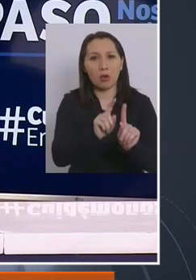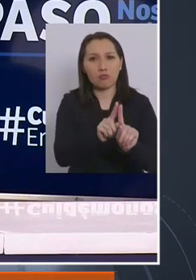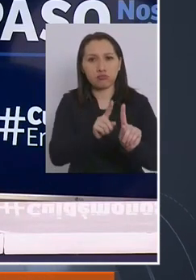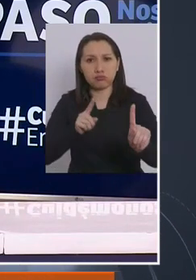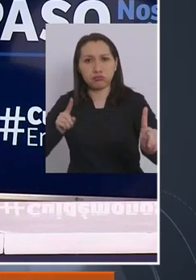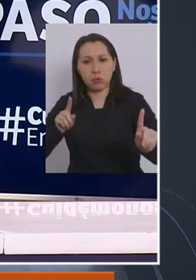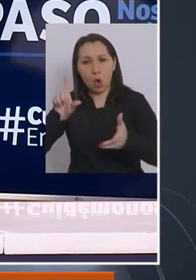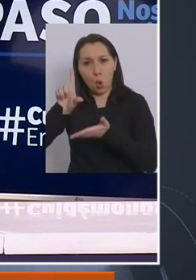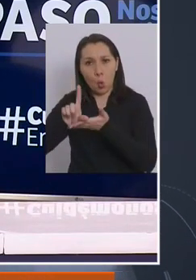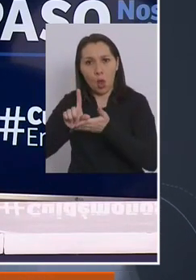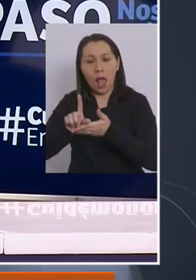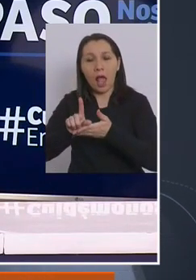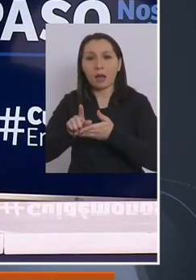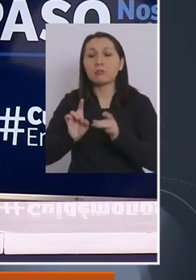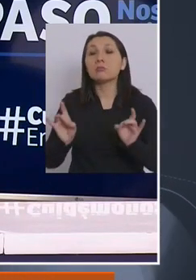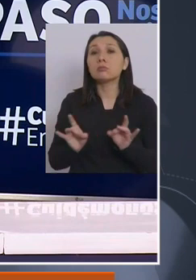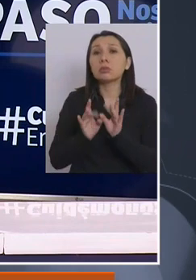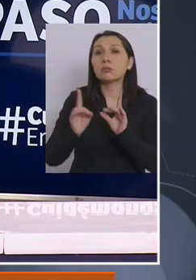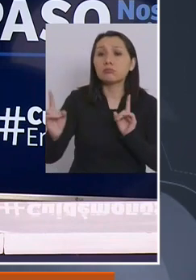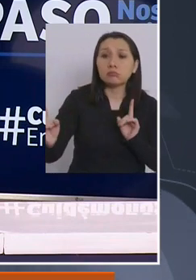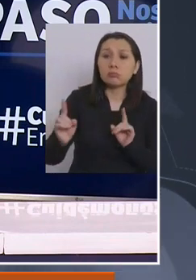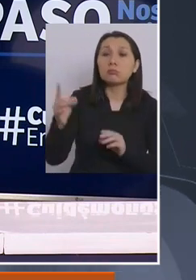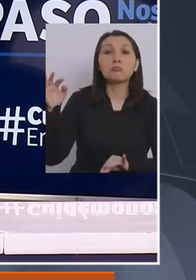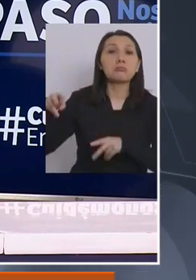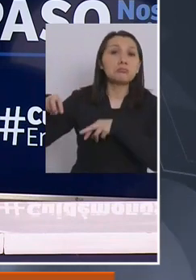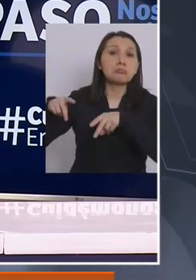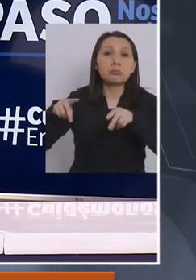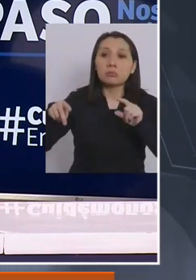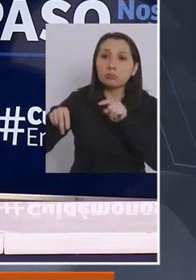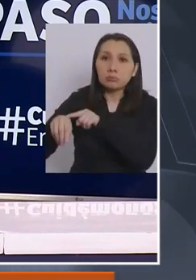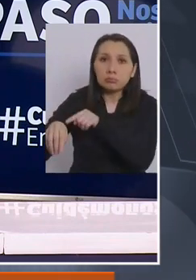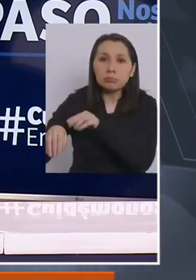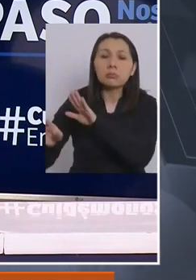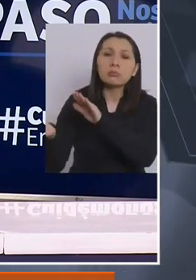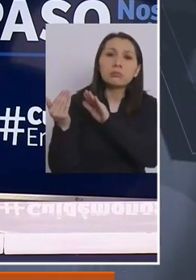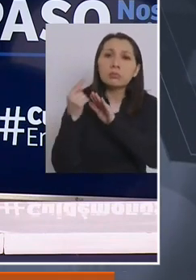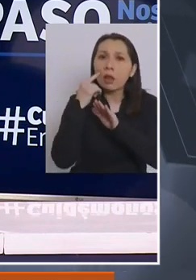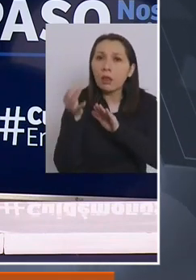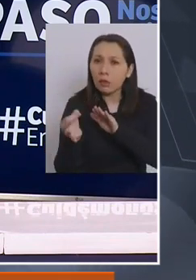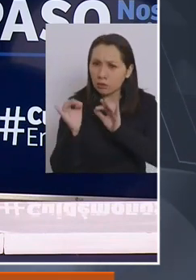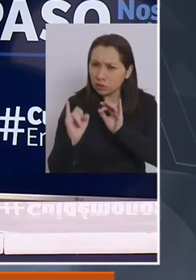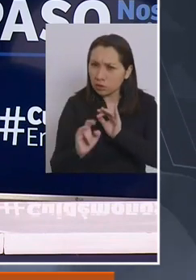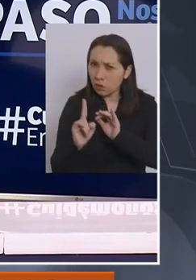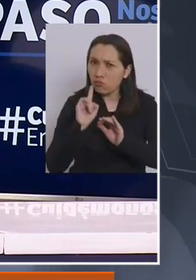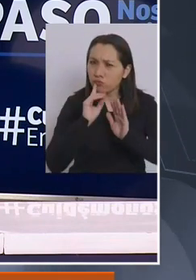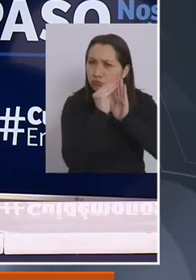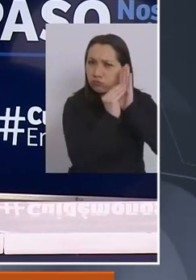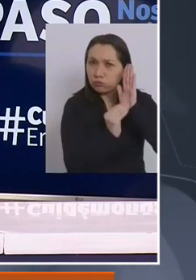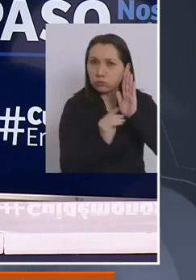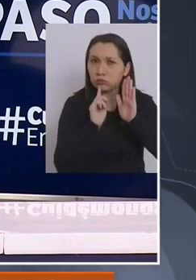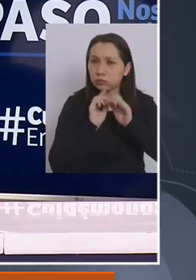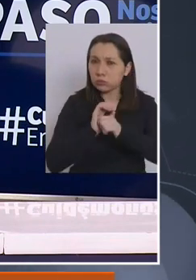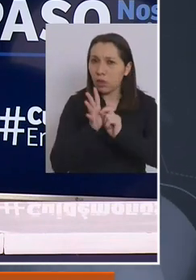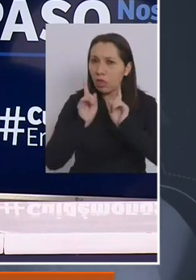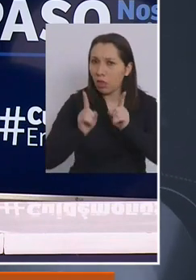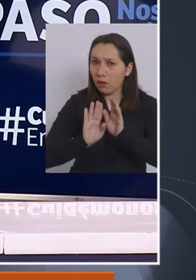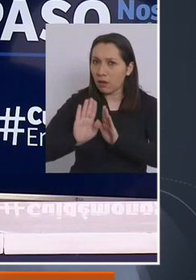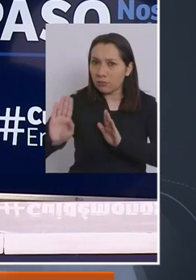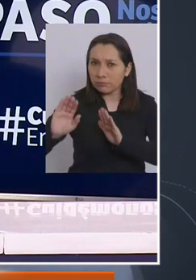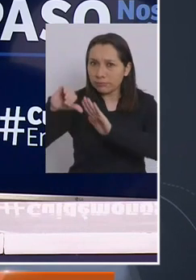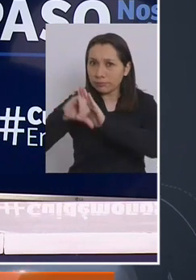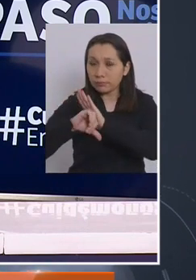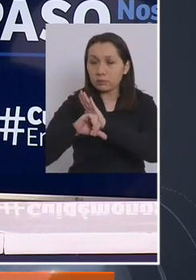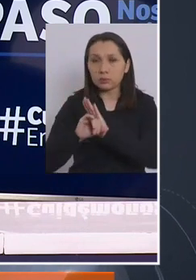votación, en donde aleatoriamente se va a seleccionar personas para chequear si están en la base de personas que deben mantener